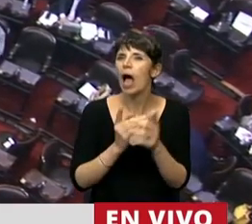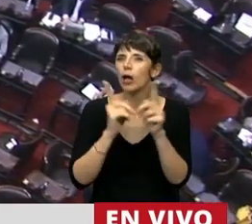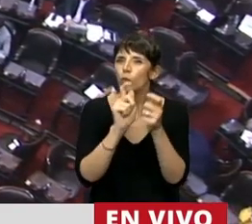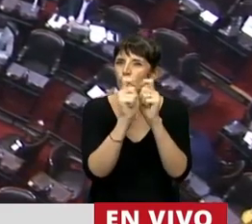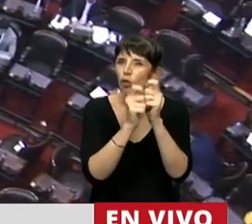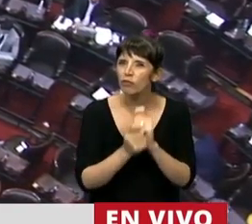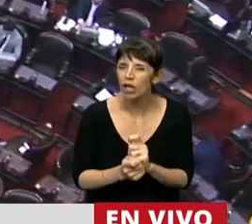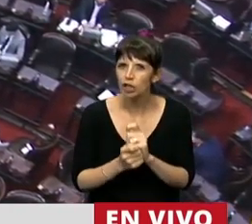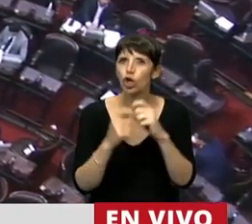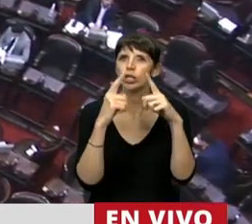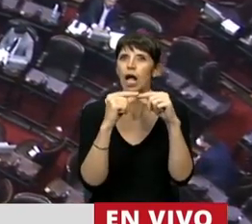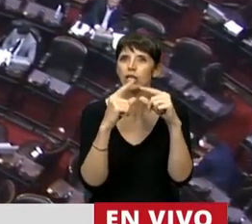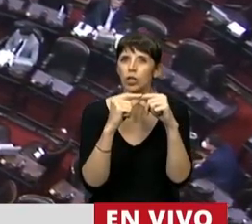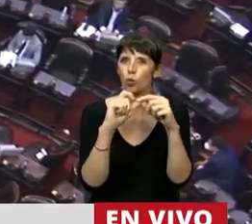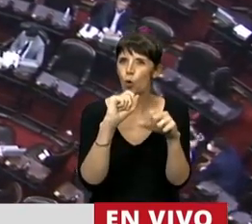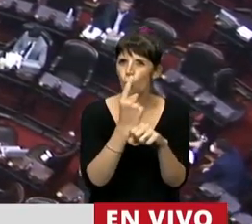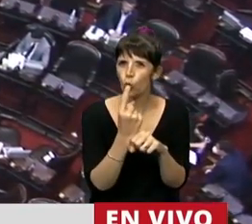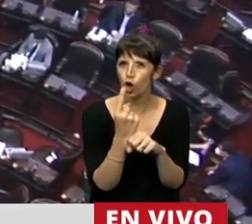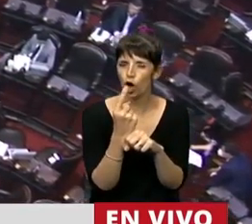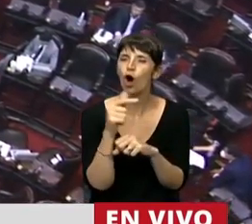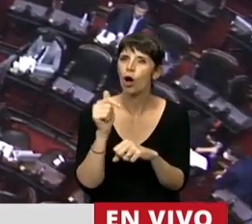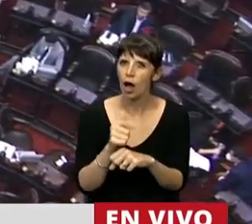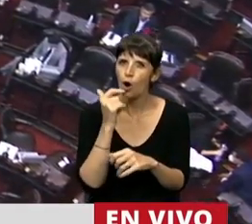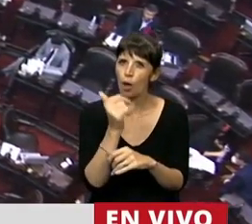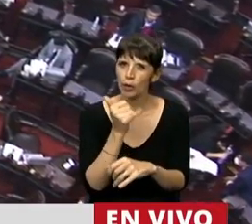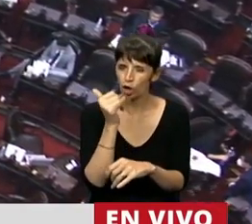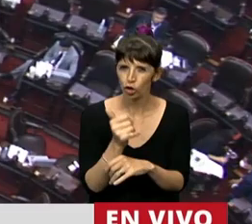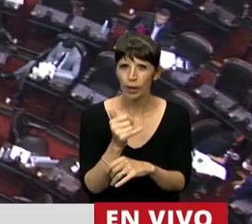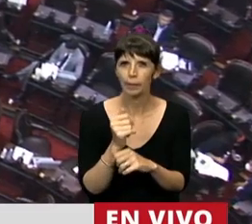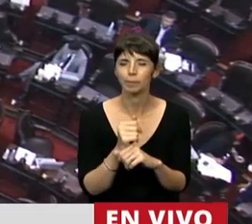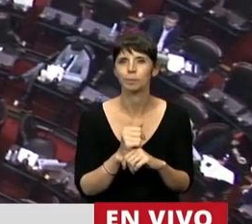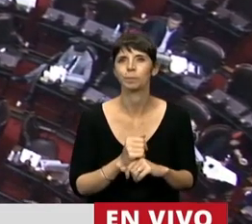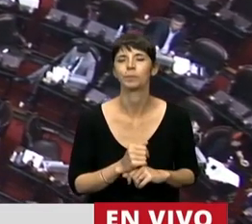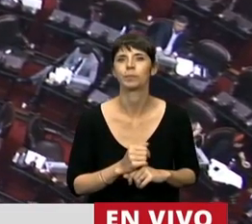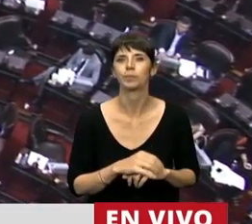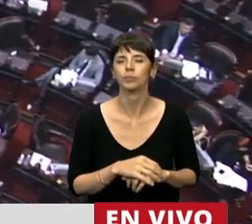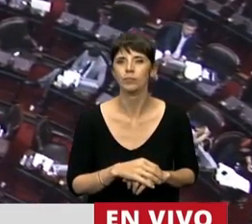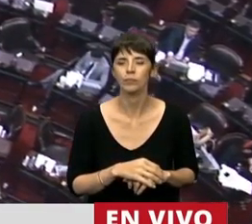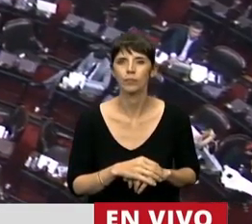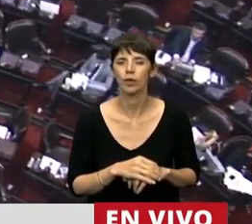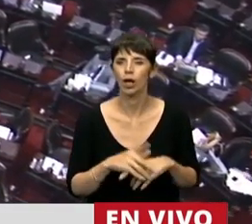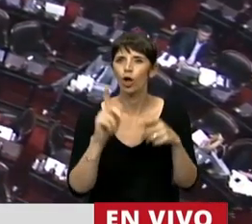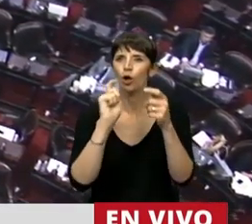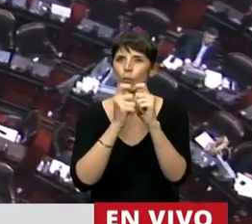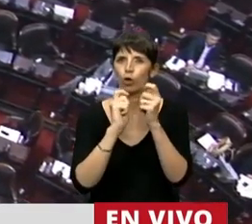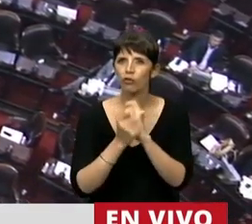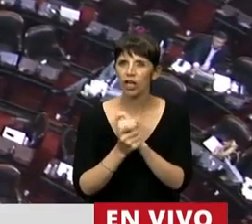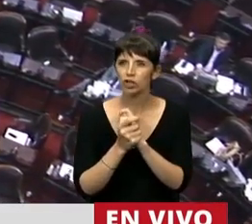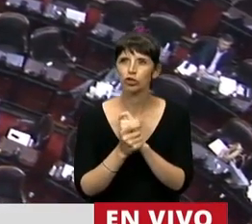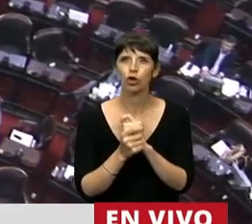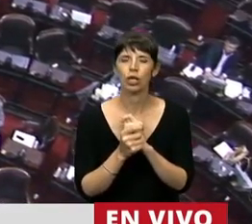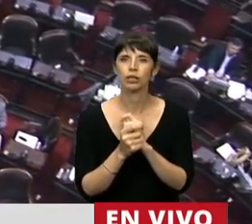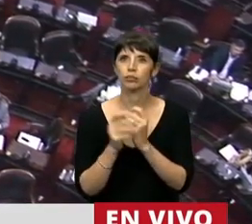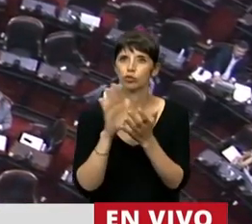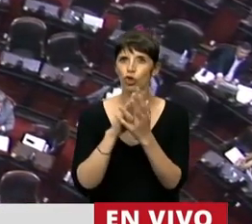plenario de comisiones. Pero además seguimos trabajando en estos días desde que emitimos el dictamen y por eso